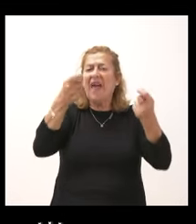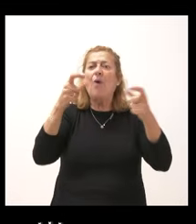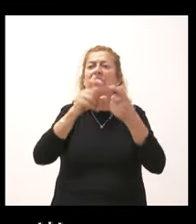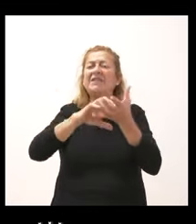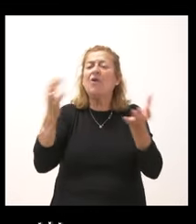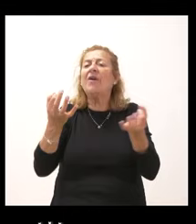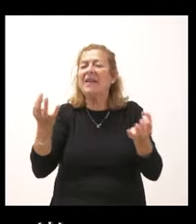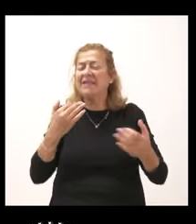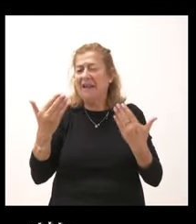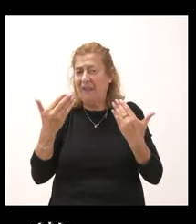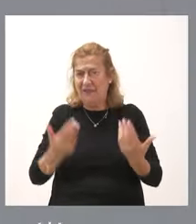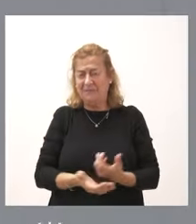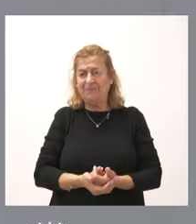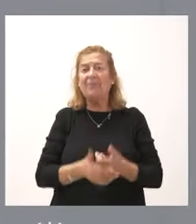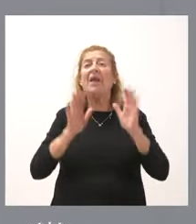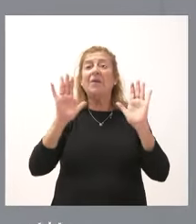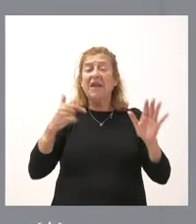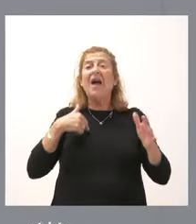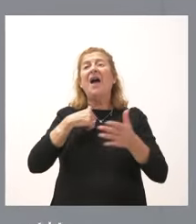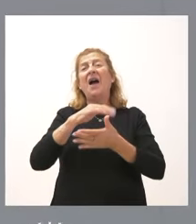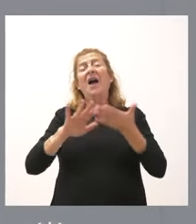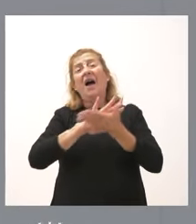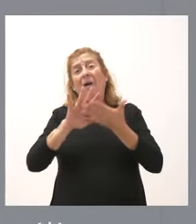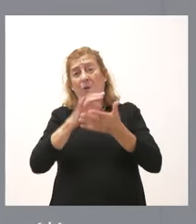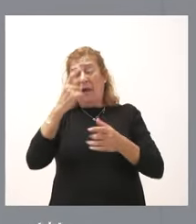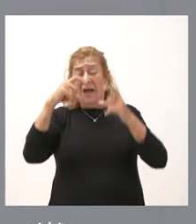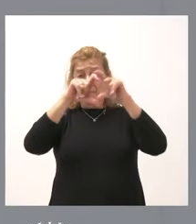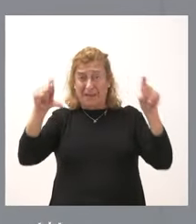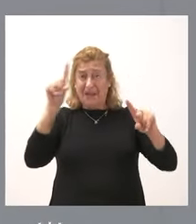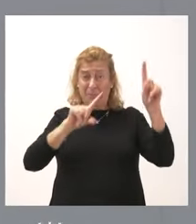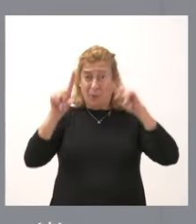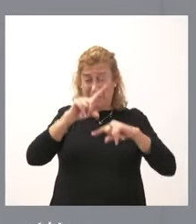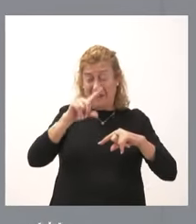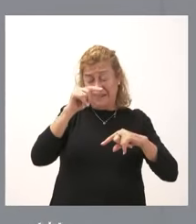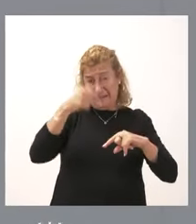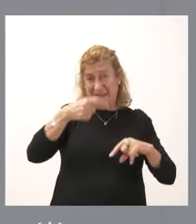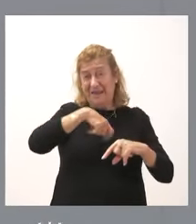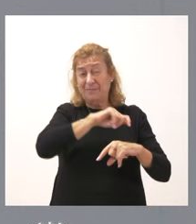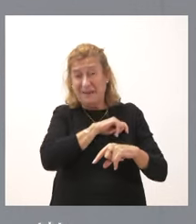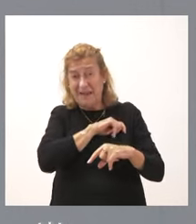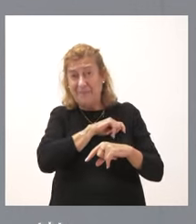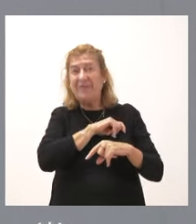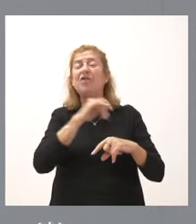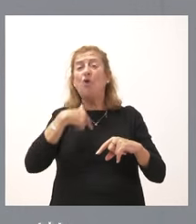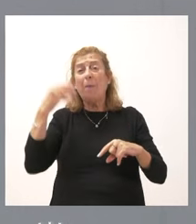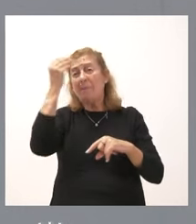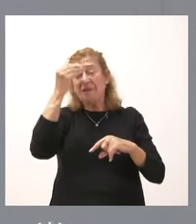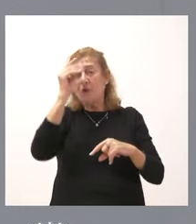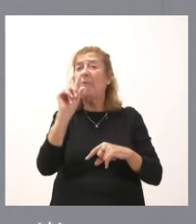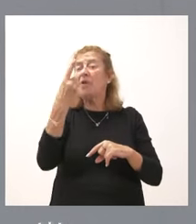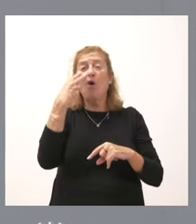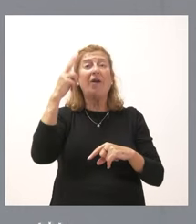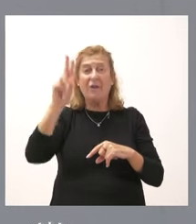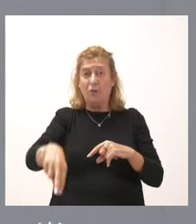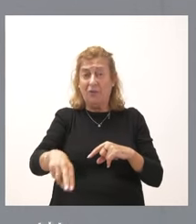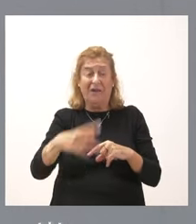Castilla y León. Gracias. Pues estamos hablando de una de las empresas que tiene problemas en este momento en España y yo creo que lo primero es reconocer que esta